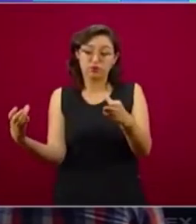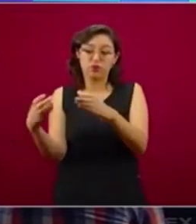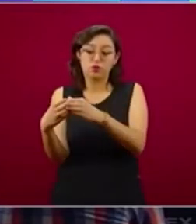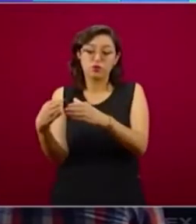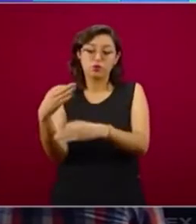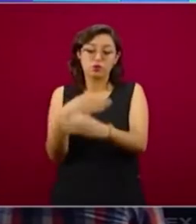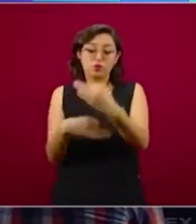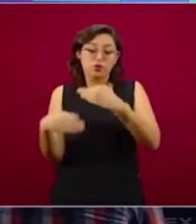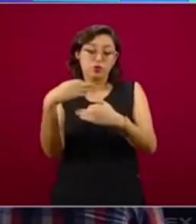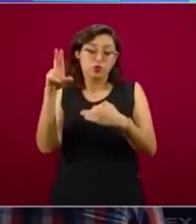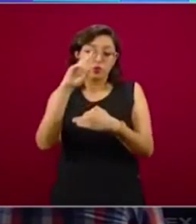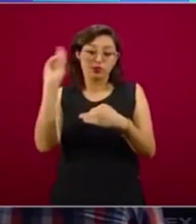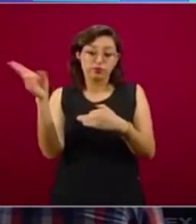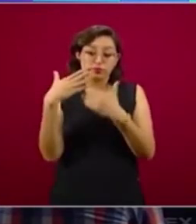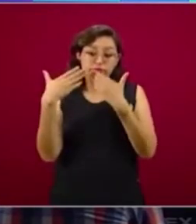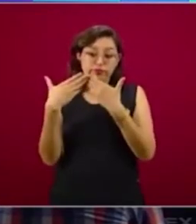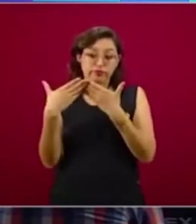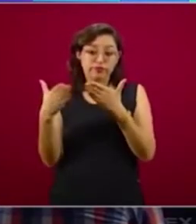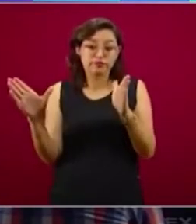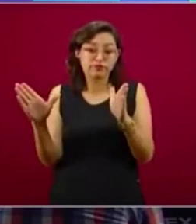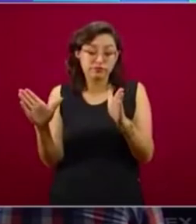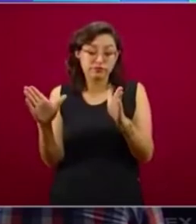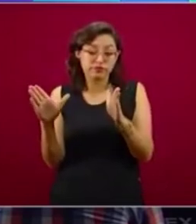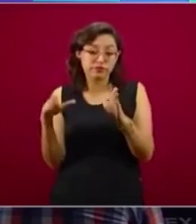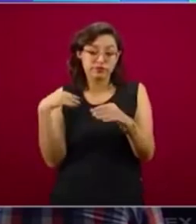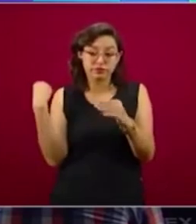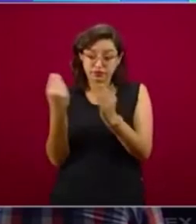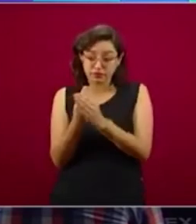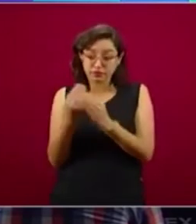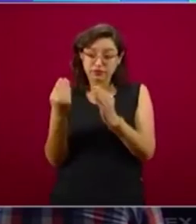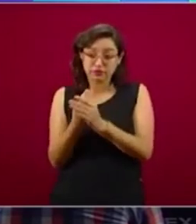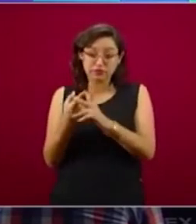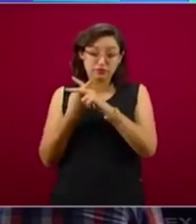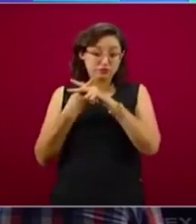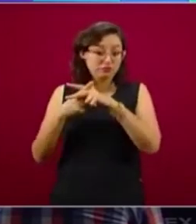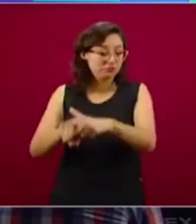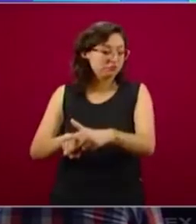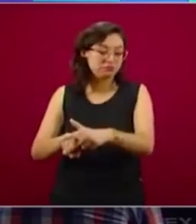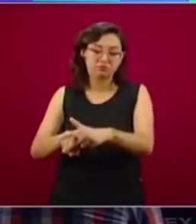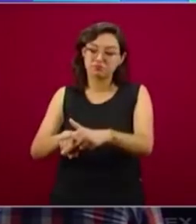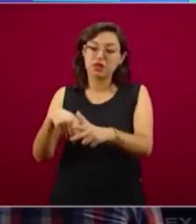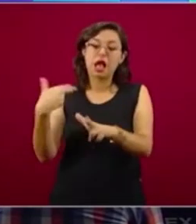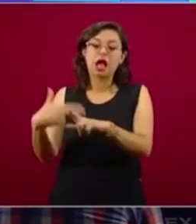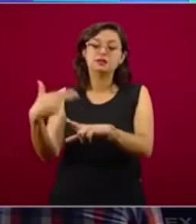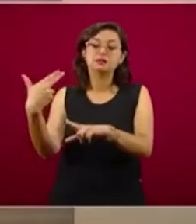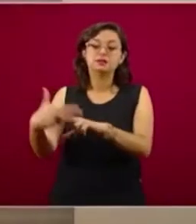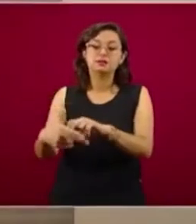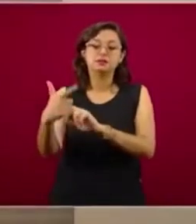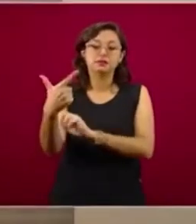públicas de no iniciar el curso antes del 7 de septiembre.